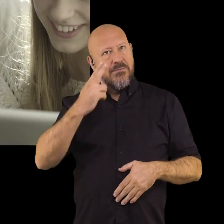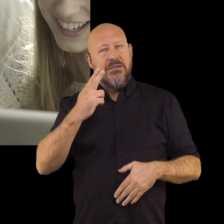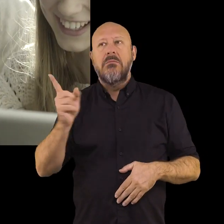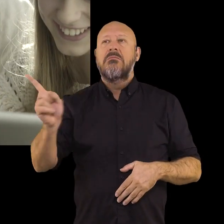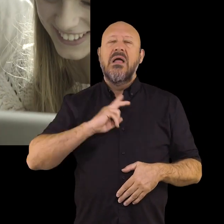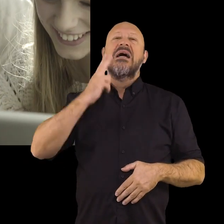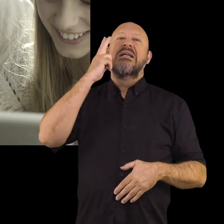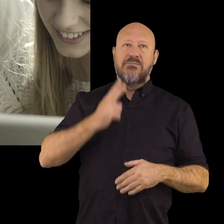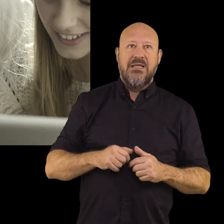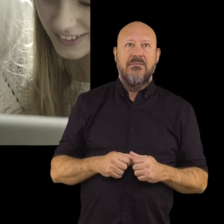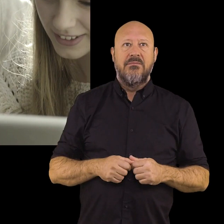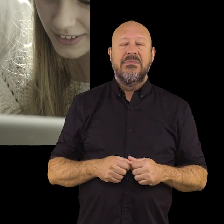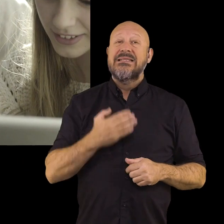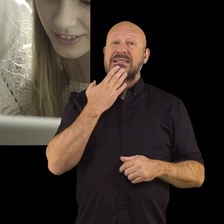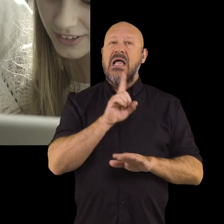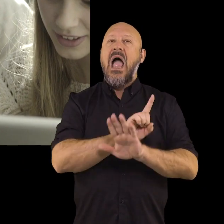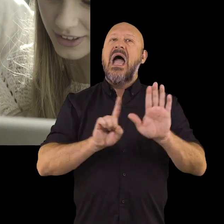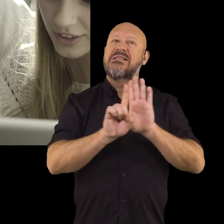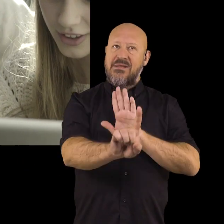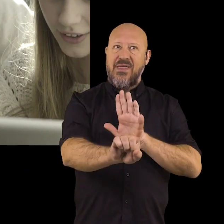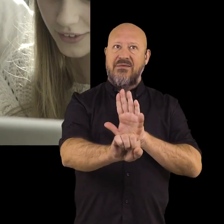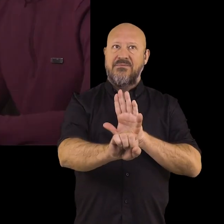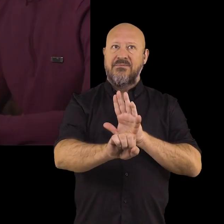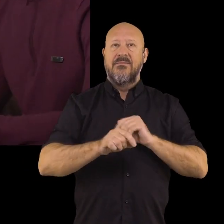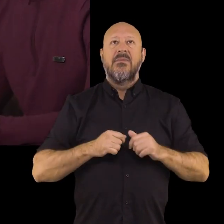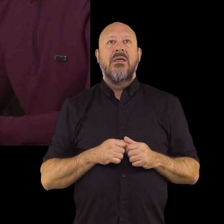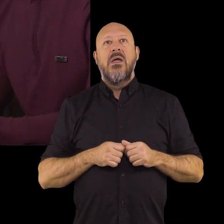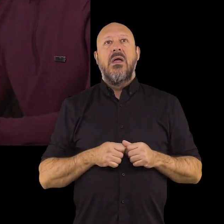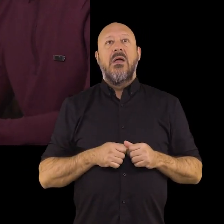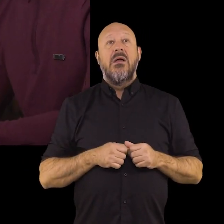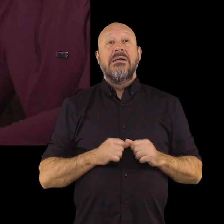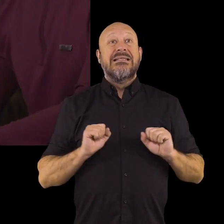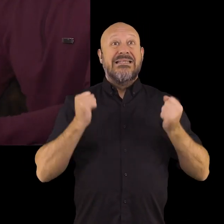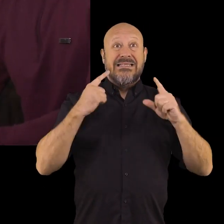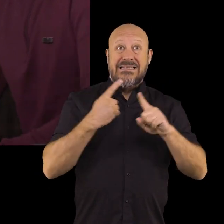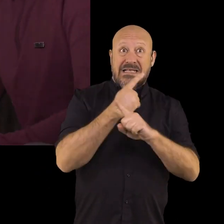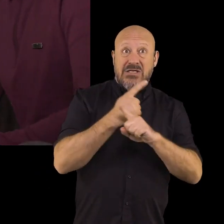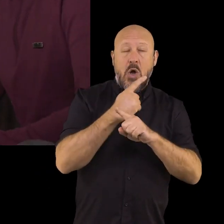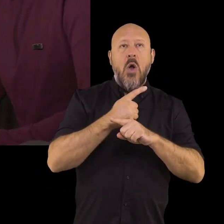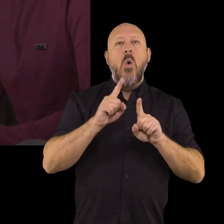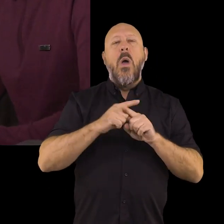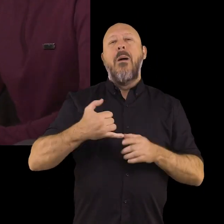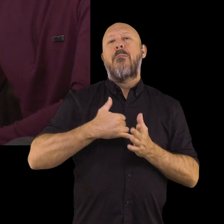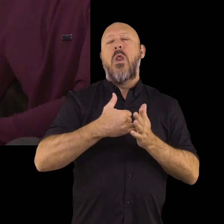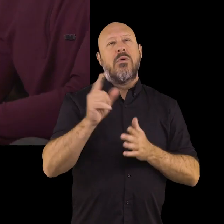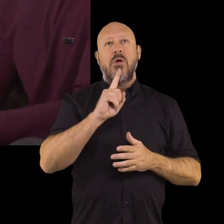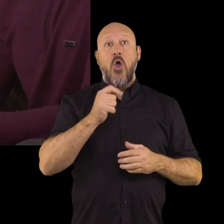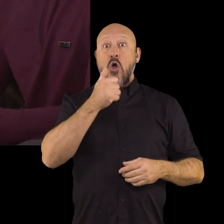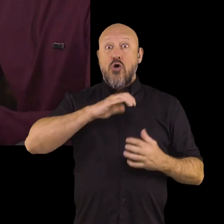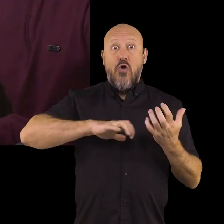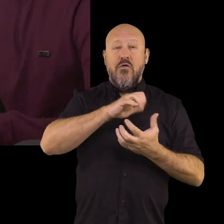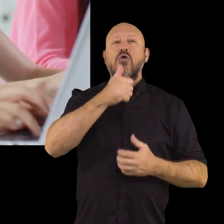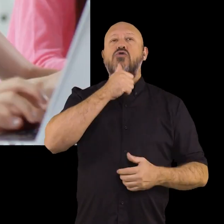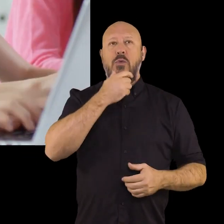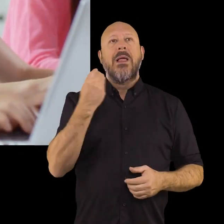demás y se hacen respetar. Tienen asertividad. Son menos vulnerables a la tensión y soportan mejor los